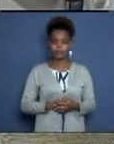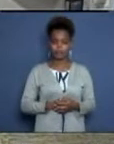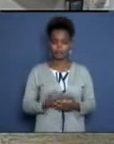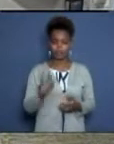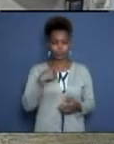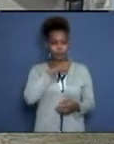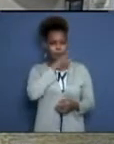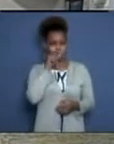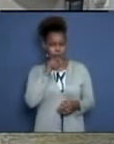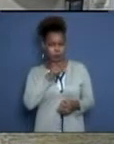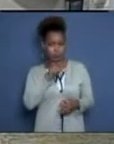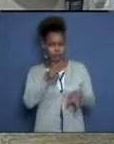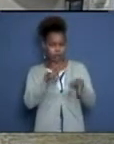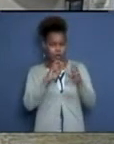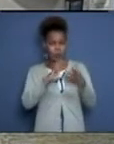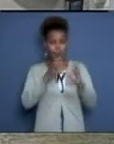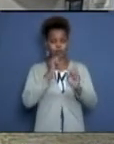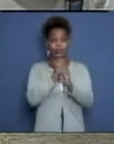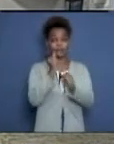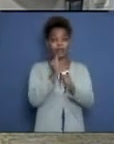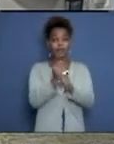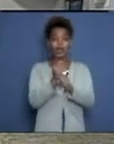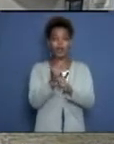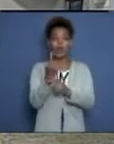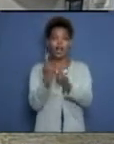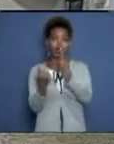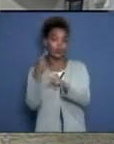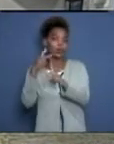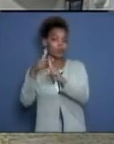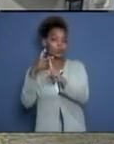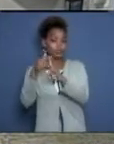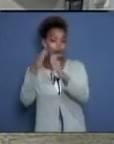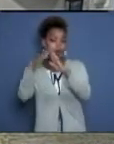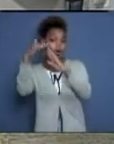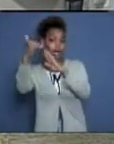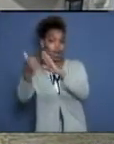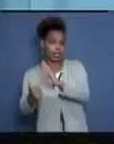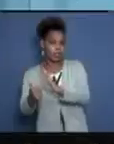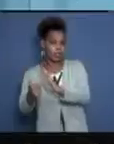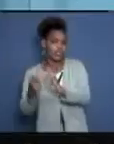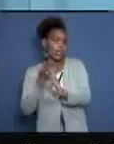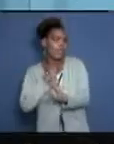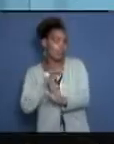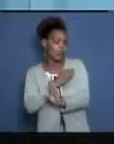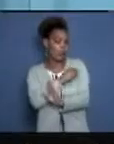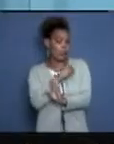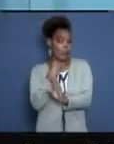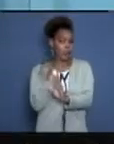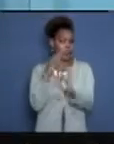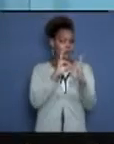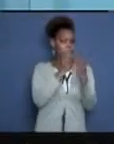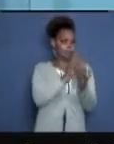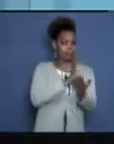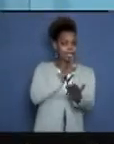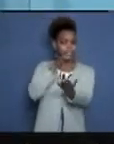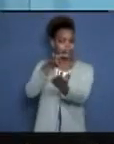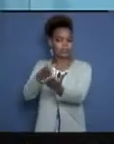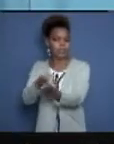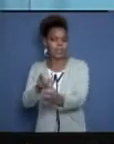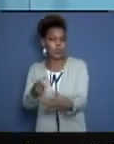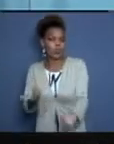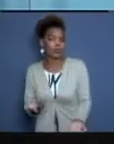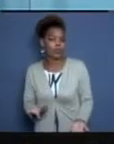protocolo. Dentro de la vivienda hay casos positivos. El médico de la familia llega a la casa y va a interactuar con ese paciente. Ah,